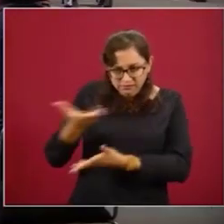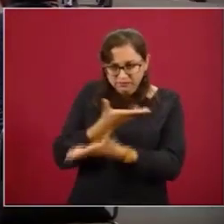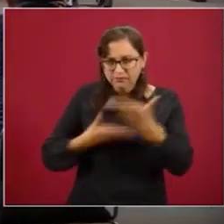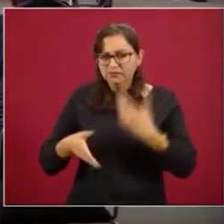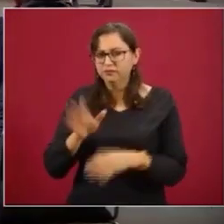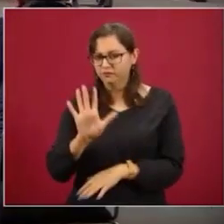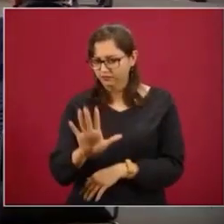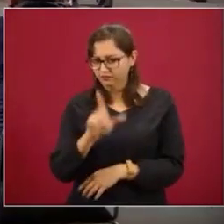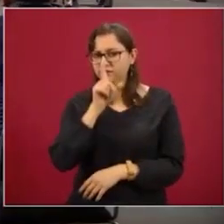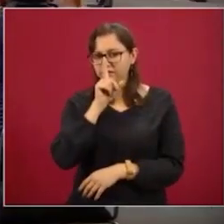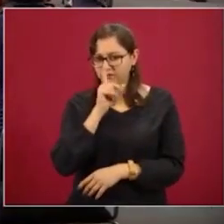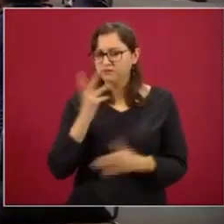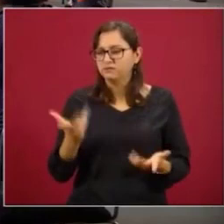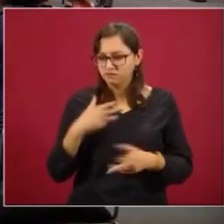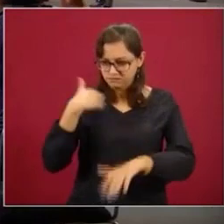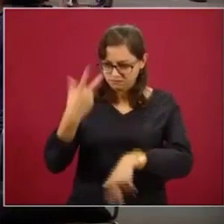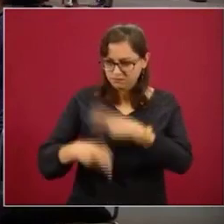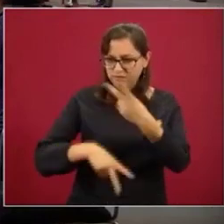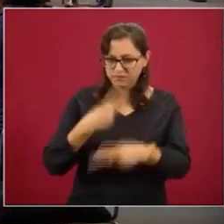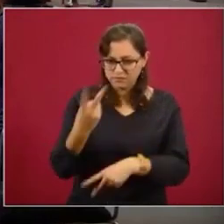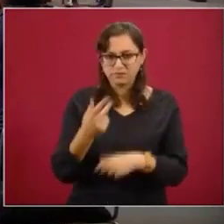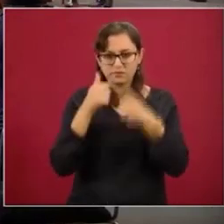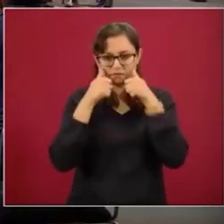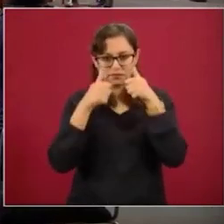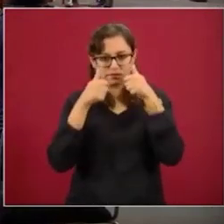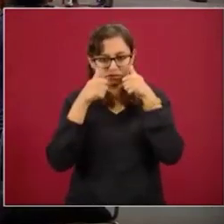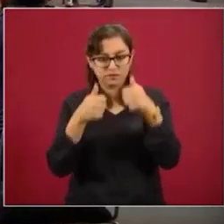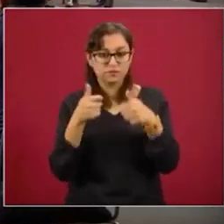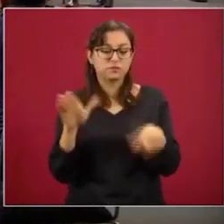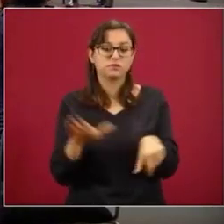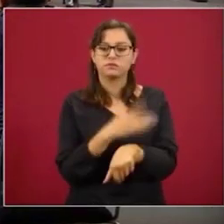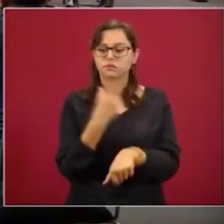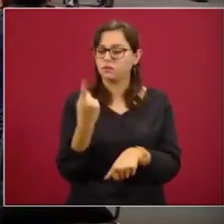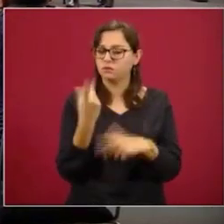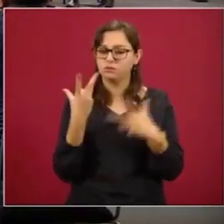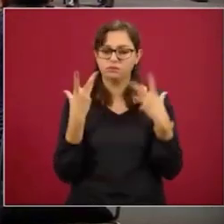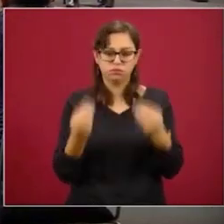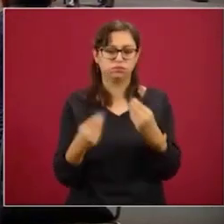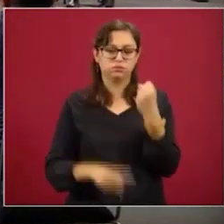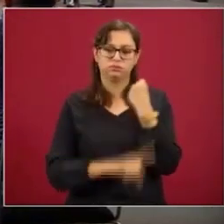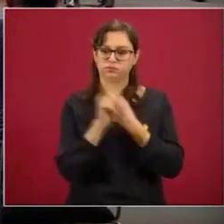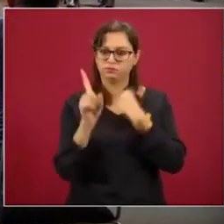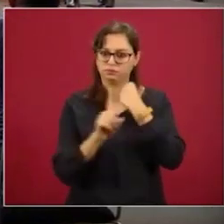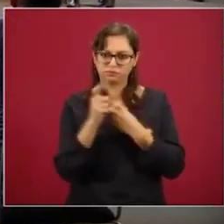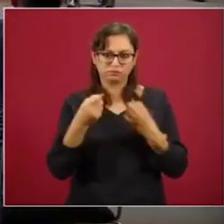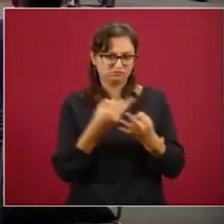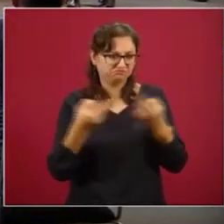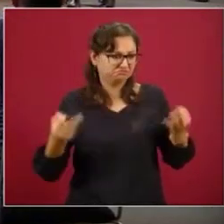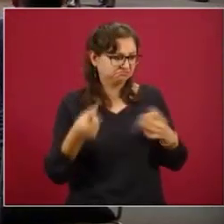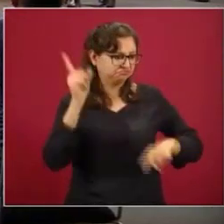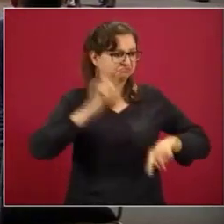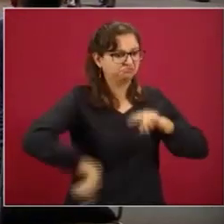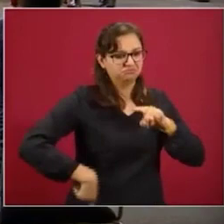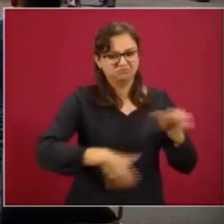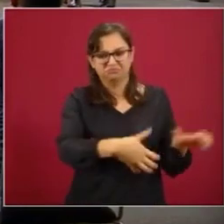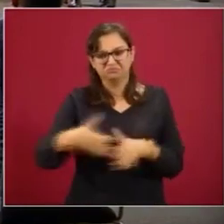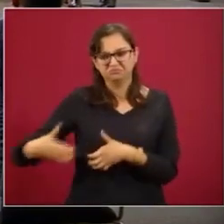vamos a atender, porque hay muchos problemas de despojo, de